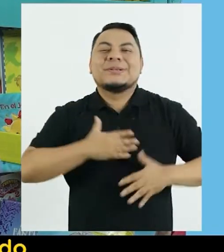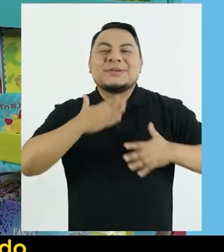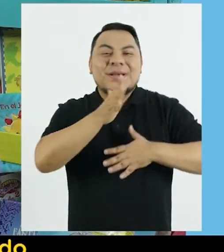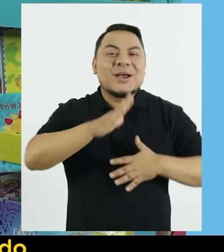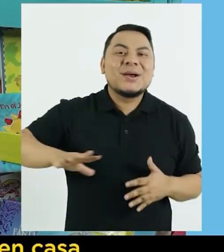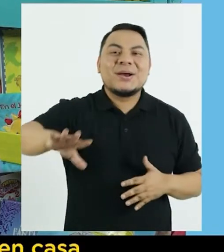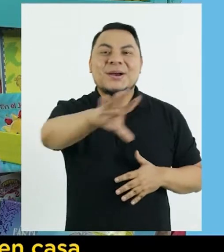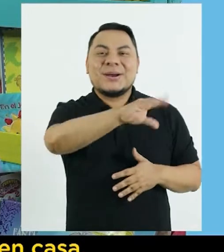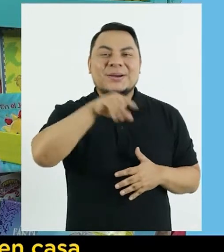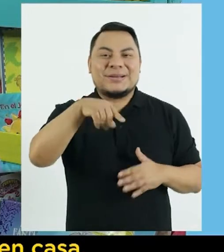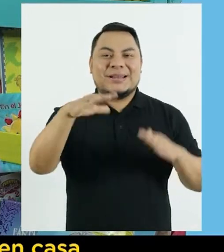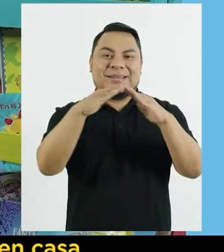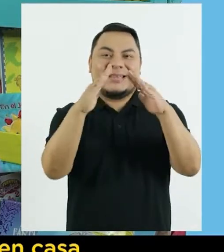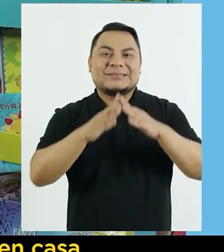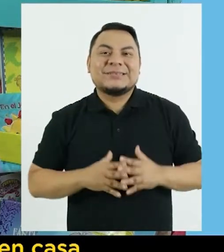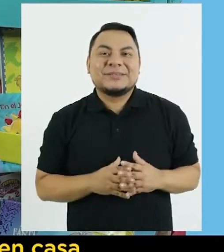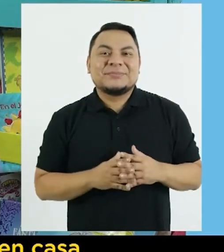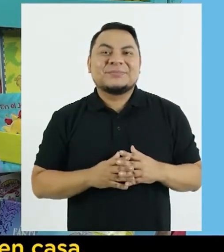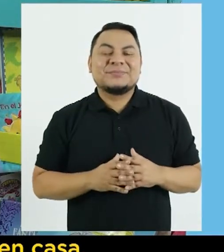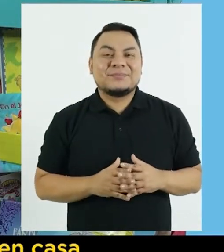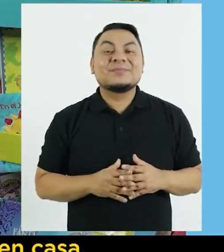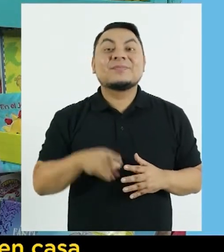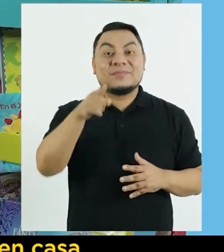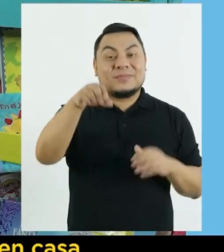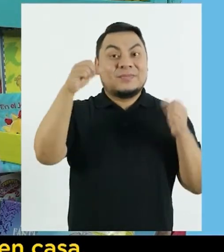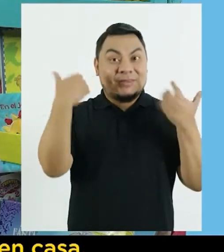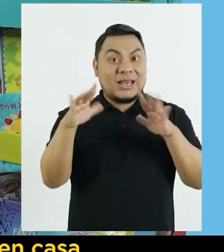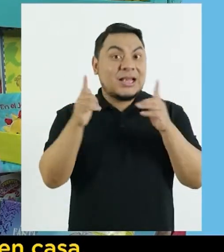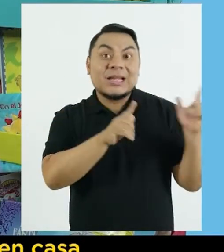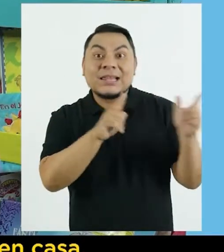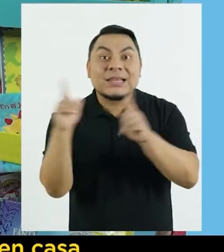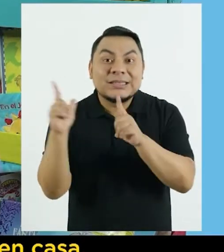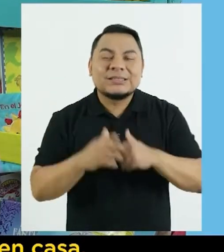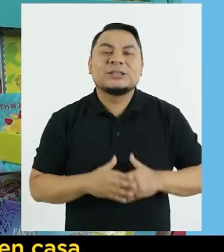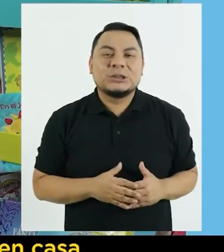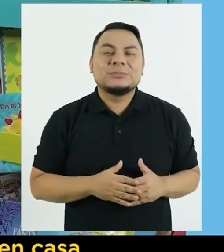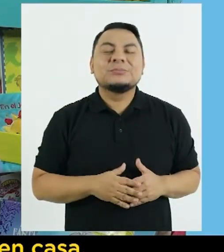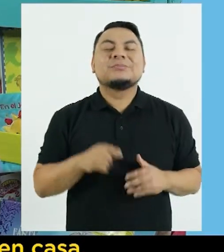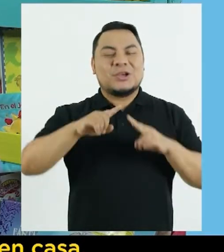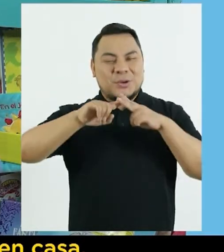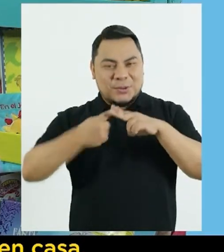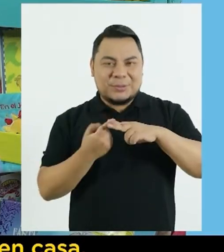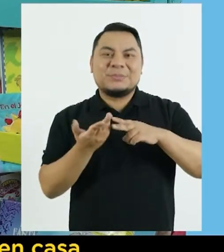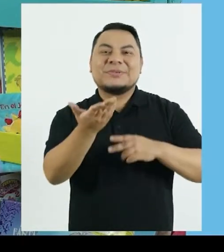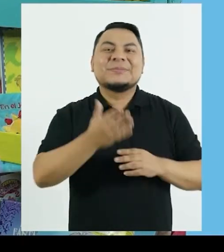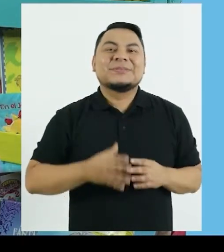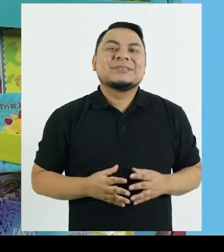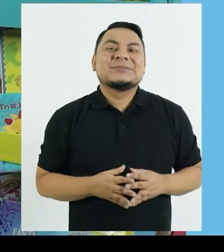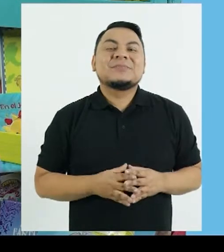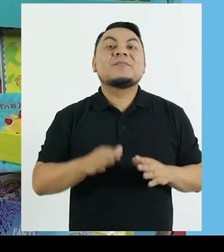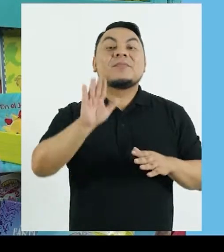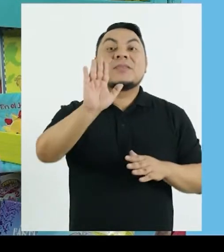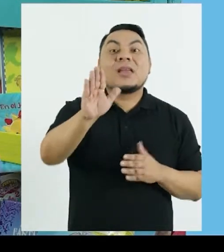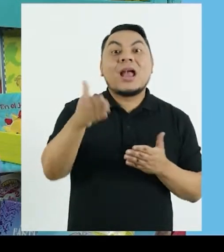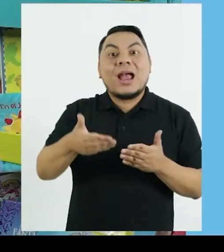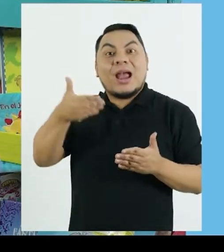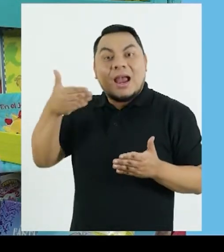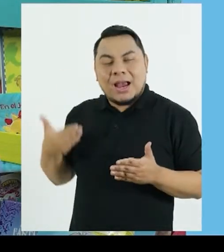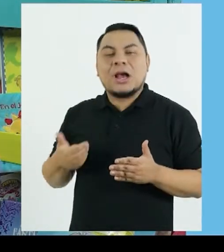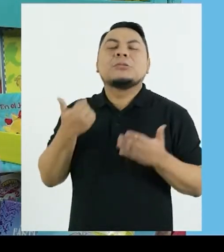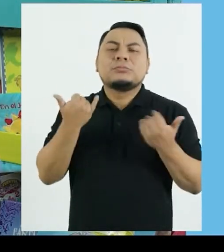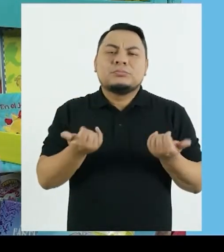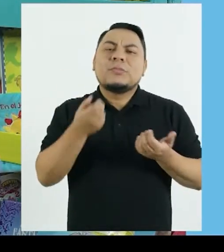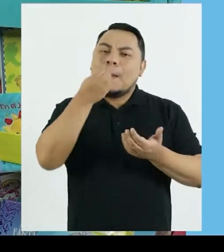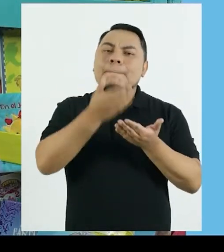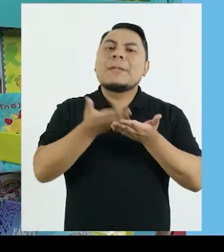preparado un programa muy divertido para todos en casa Si ya están listos,